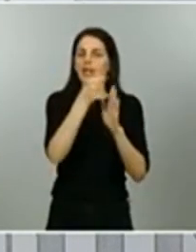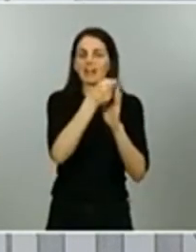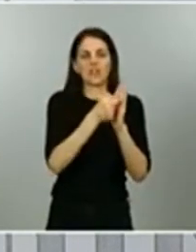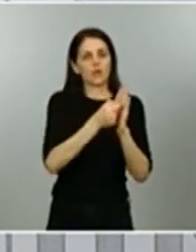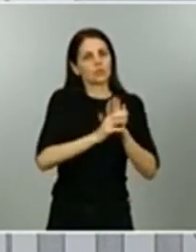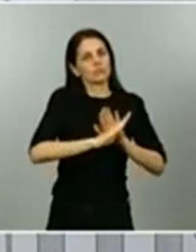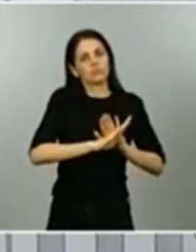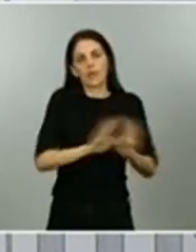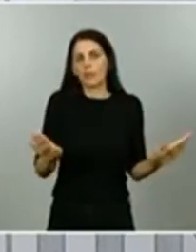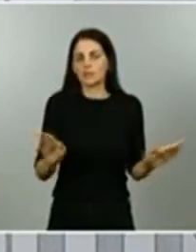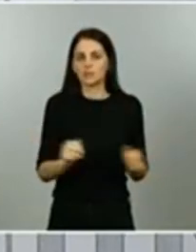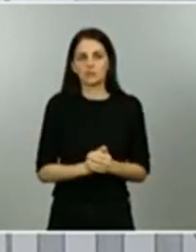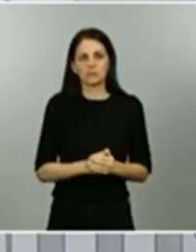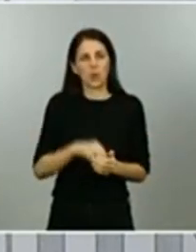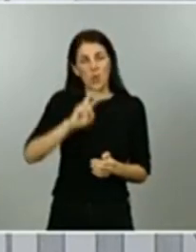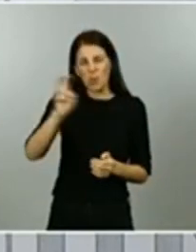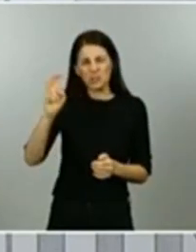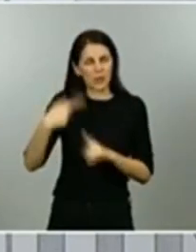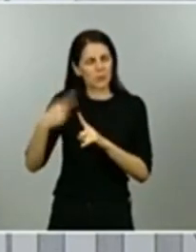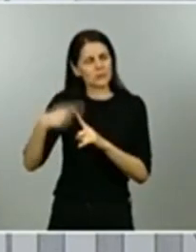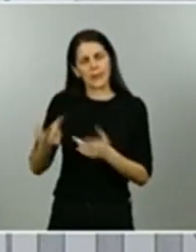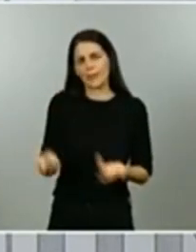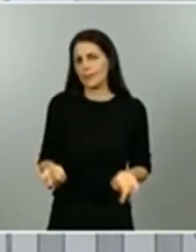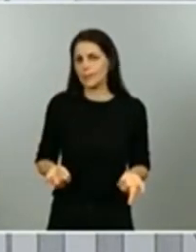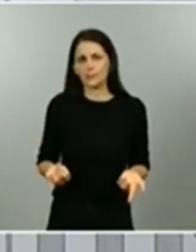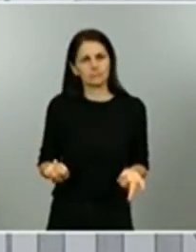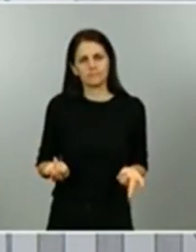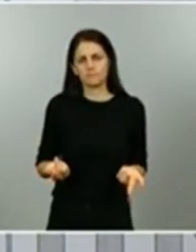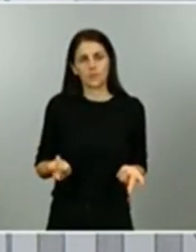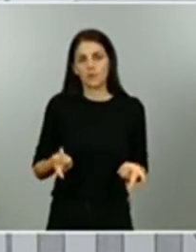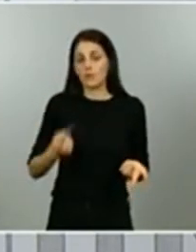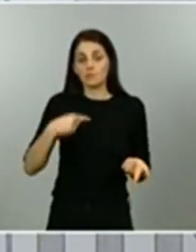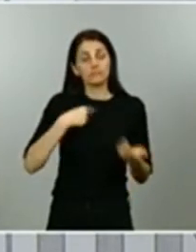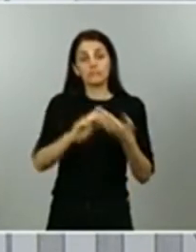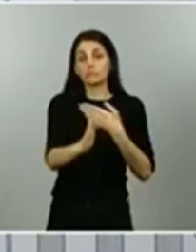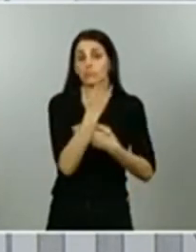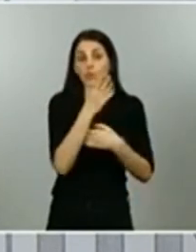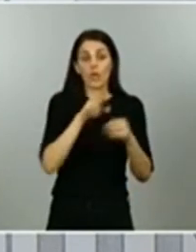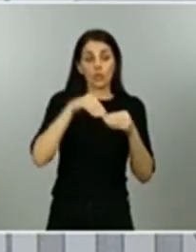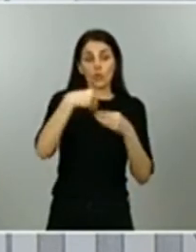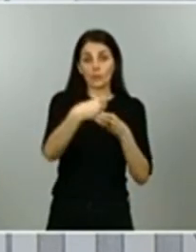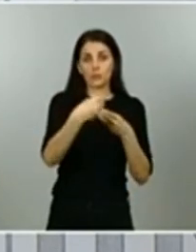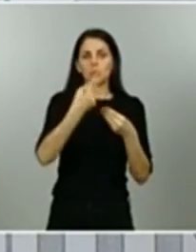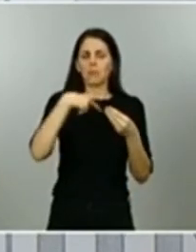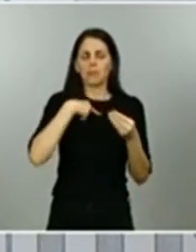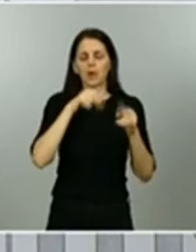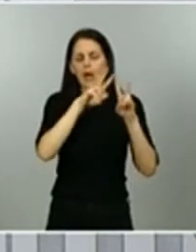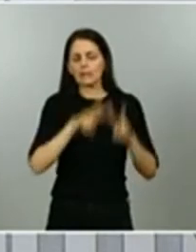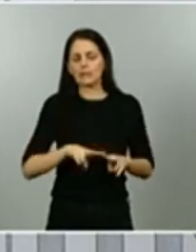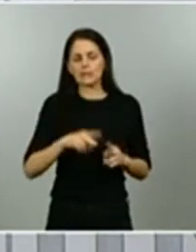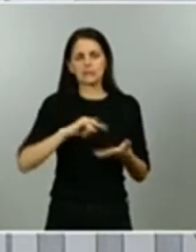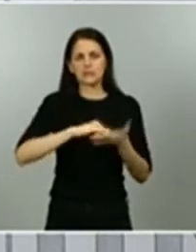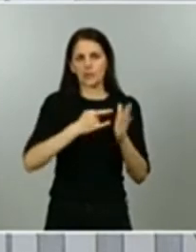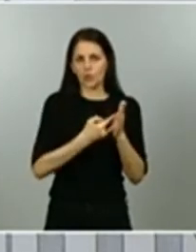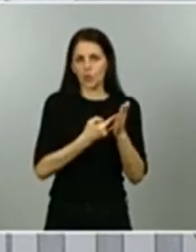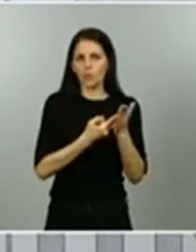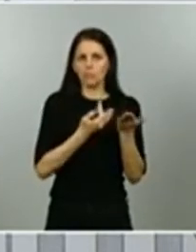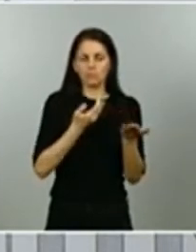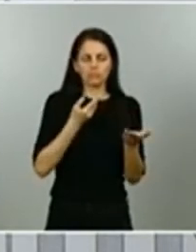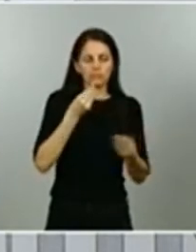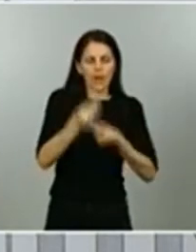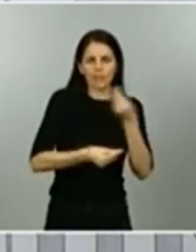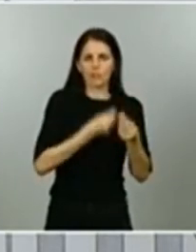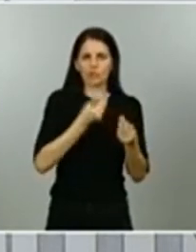se ha hecho un análisis técnico de la documentación que se nos ha hecho legar por parte de esta comunidad autónoma tiene una capacidad de asistencia alta pero